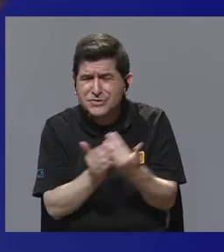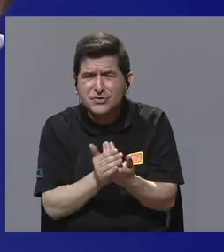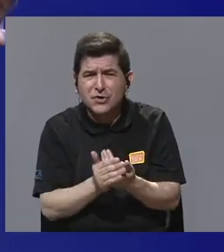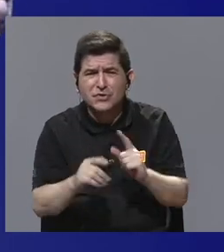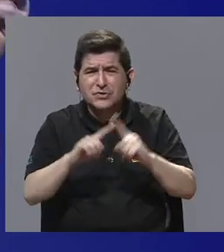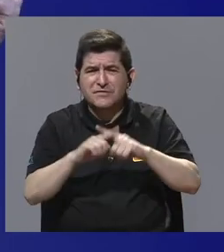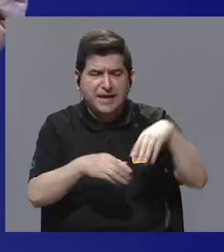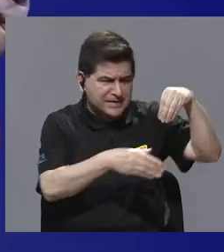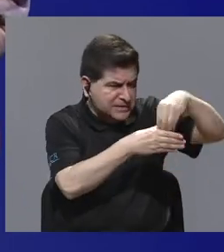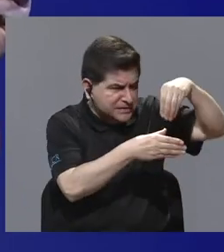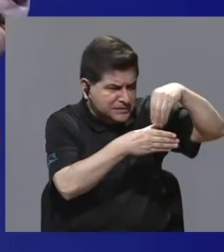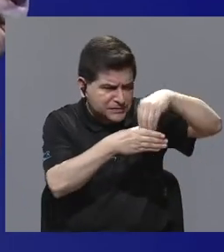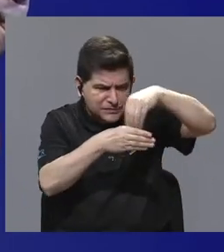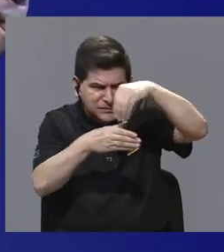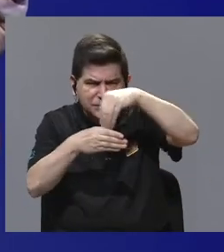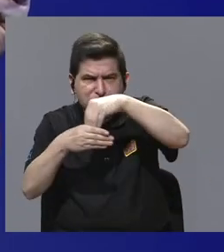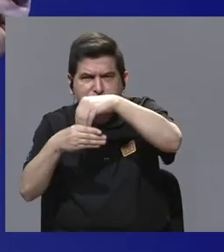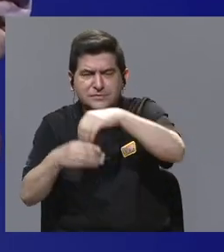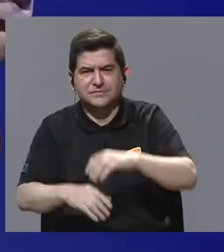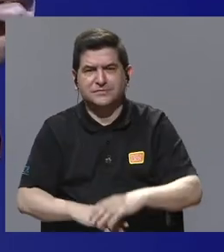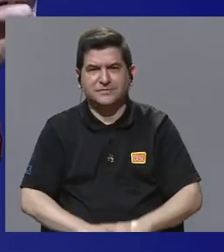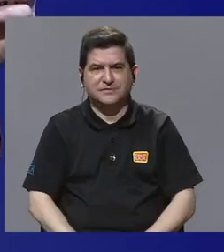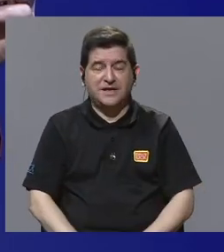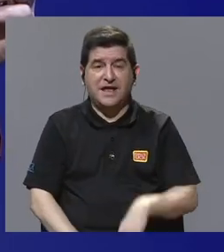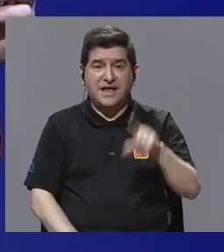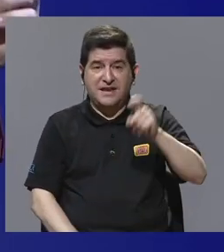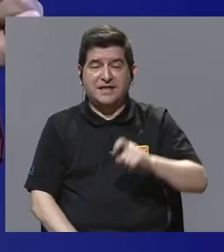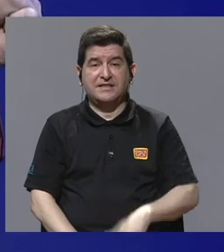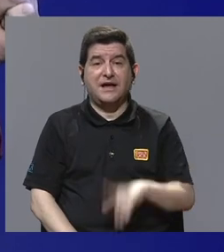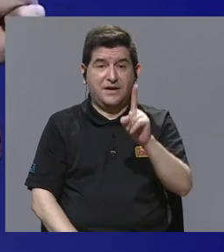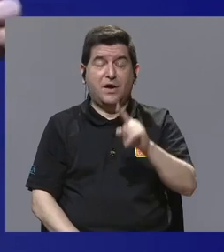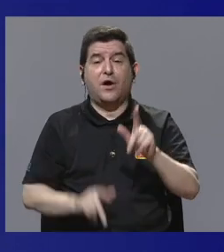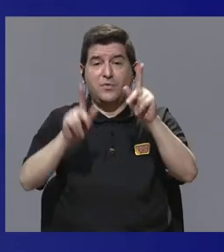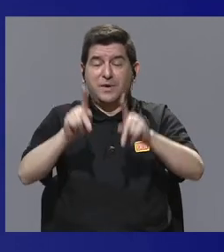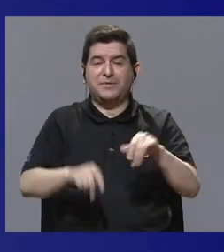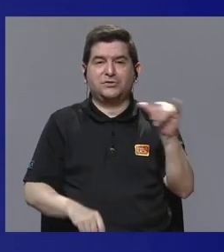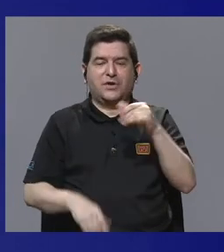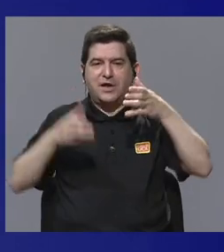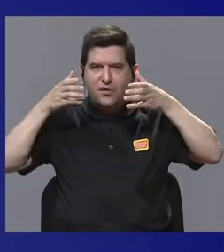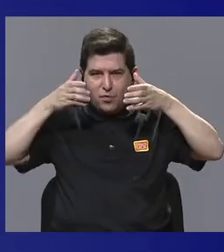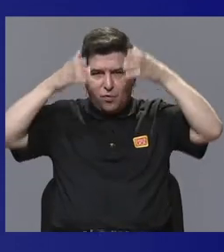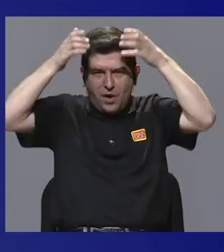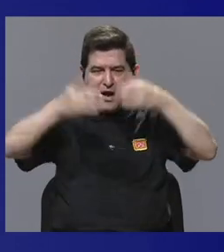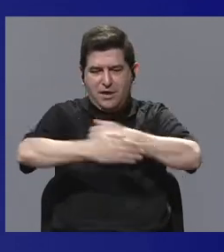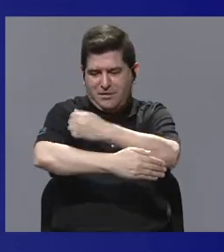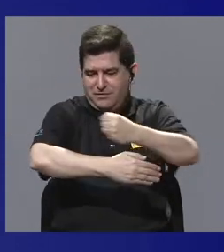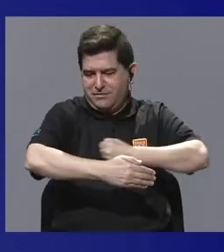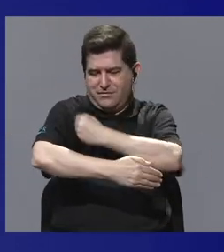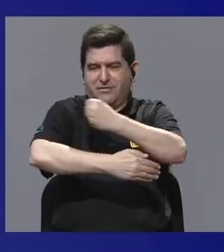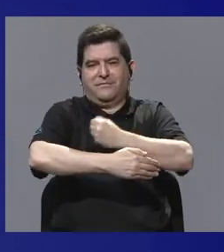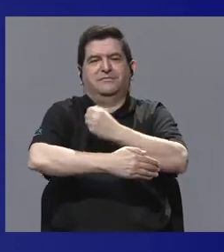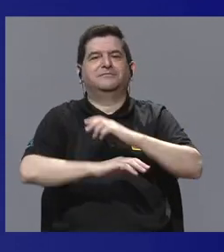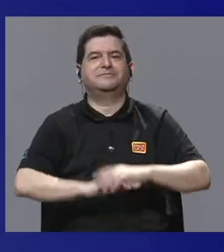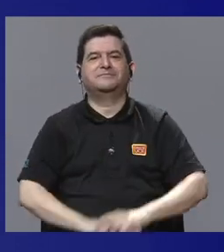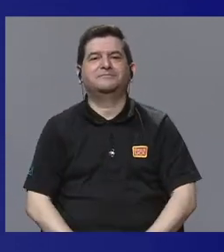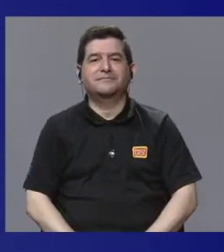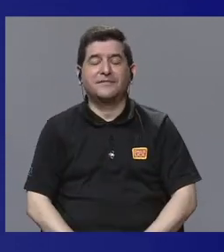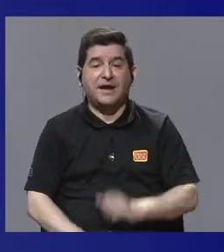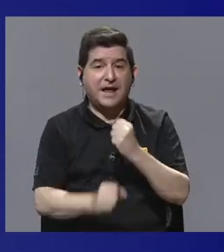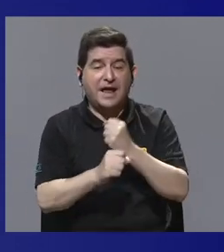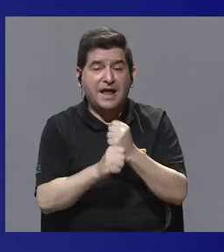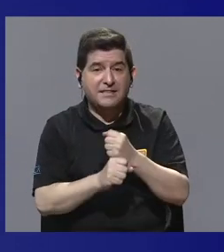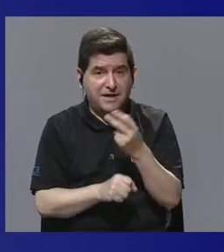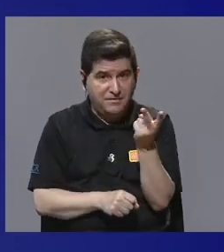esos ingredientes, necesitas un chef que los prepare, ¿verdad? En ese caso,